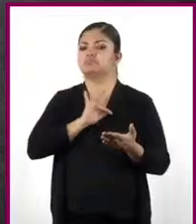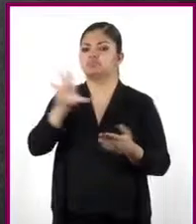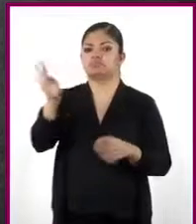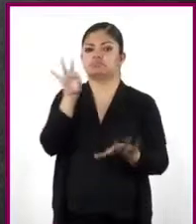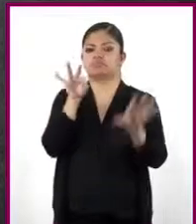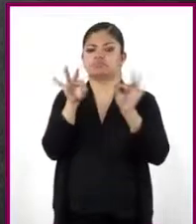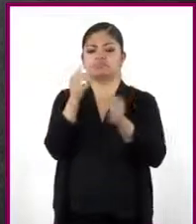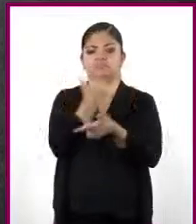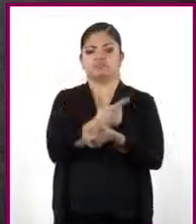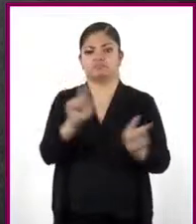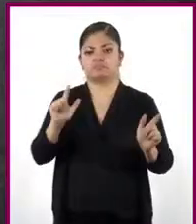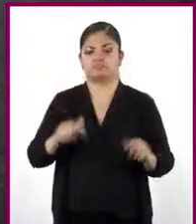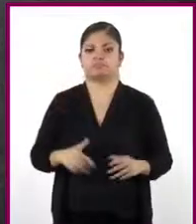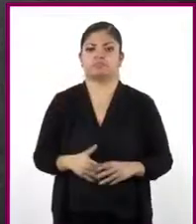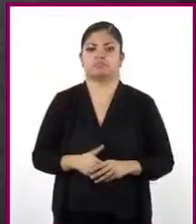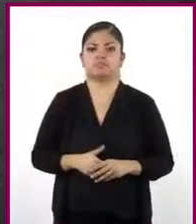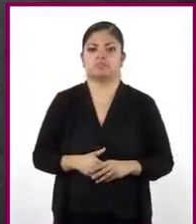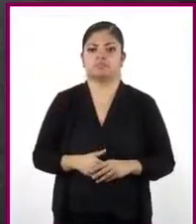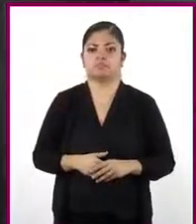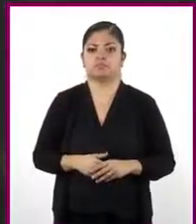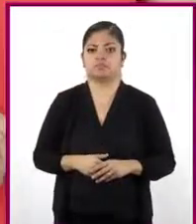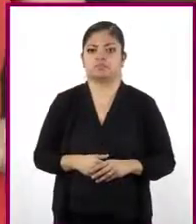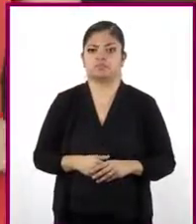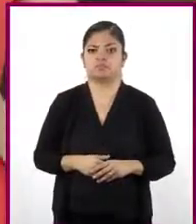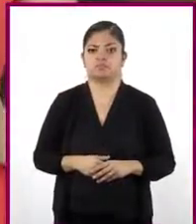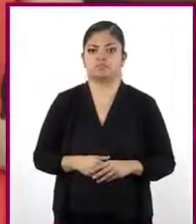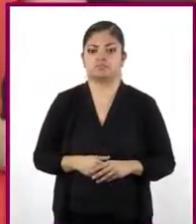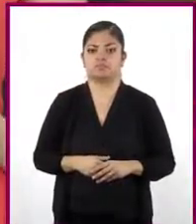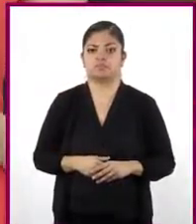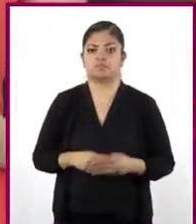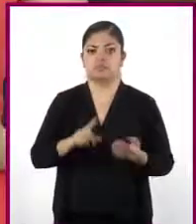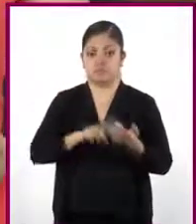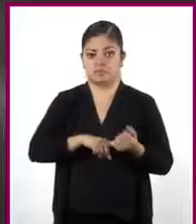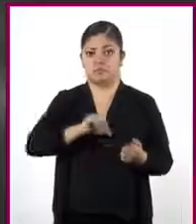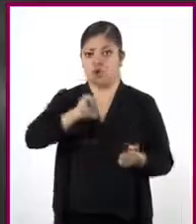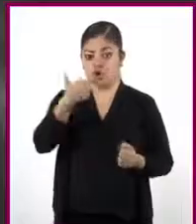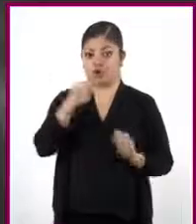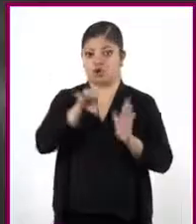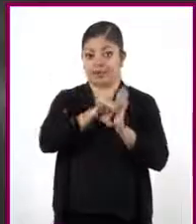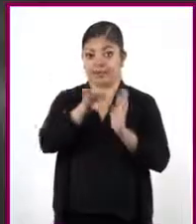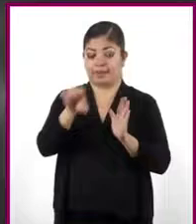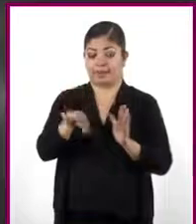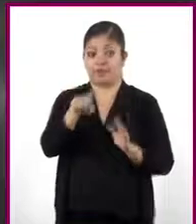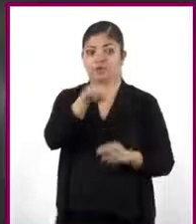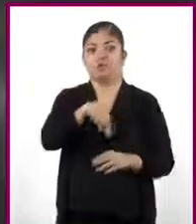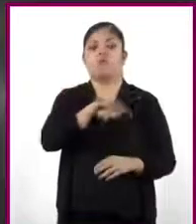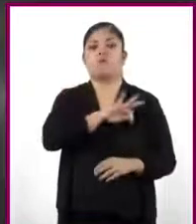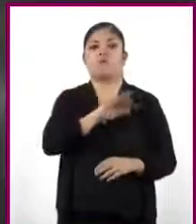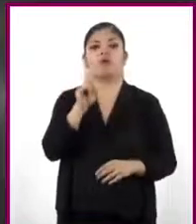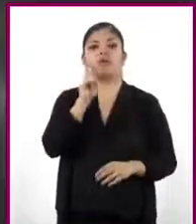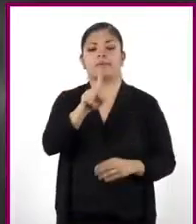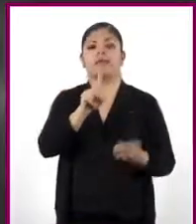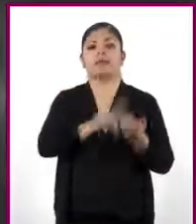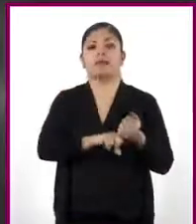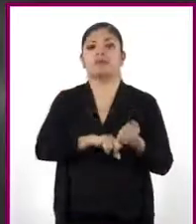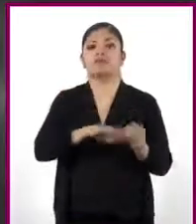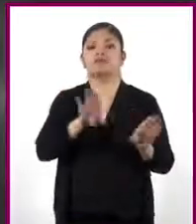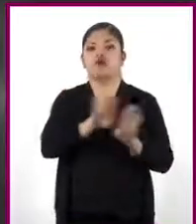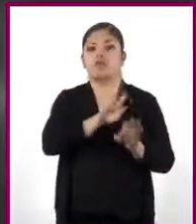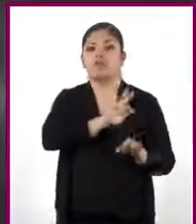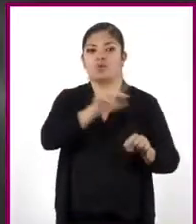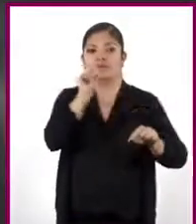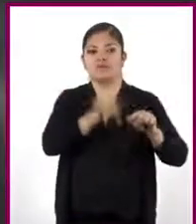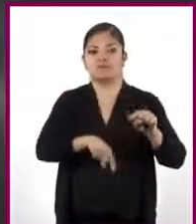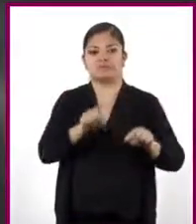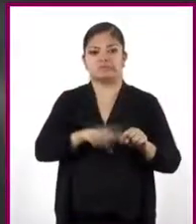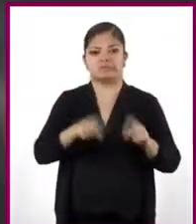área de la cubierta de las bancas. En el siguiente ejemplo, podemos ver cómo se puede eliminar un término cuando